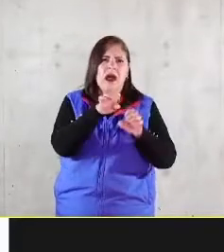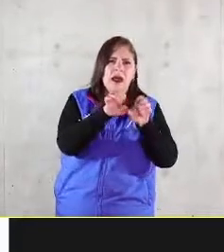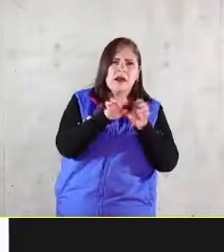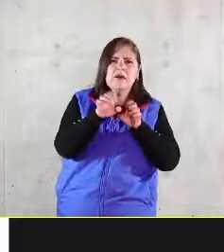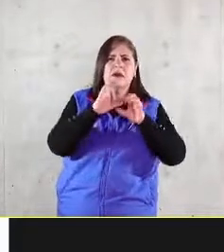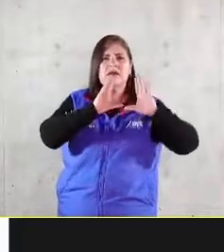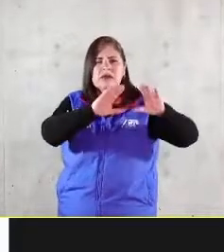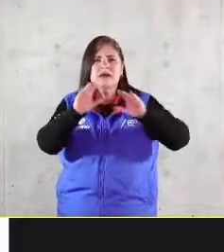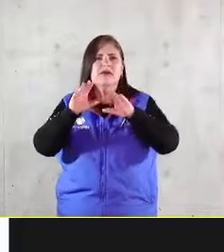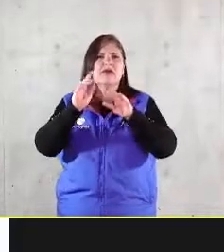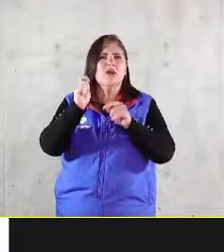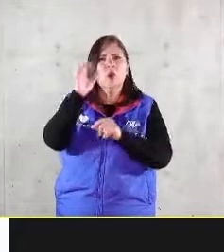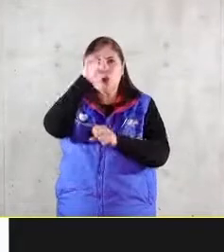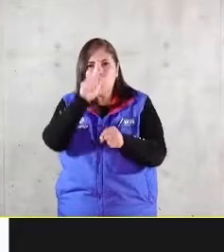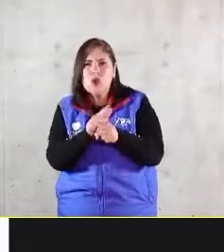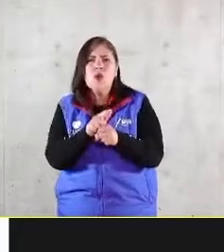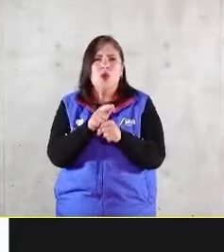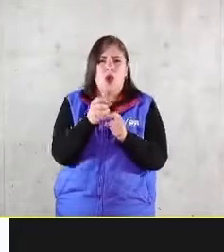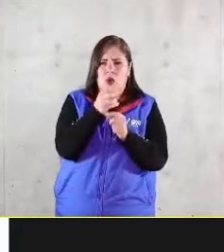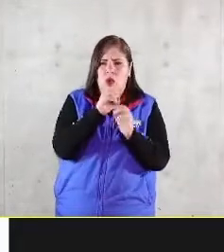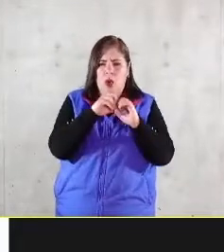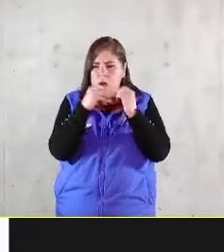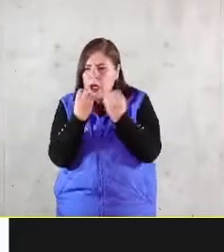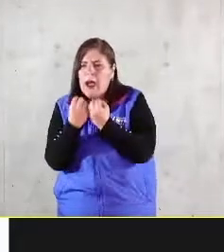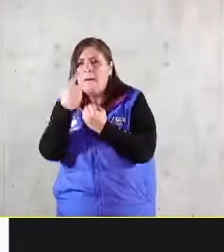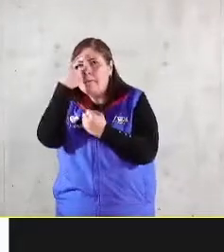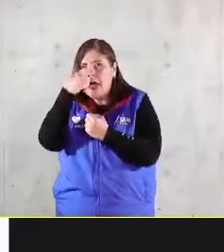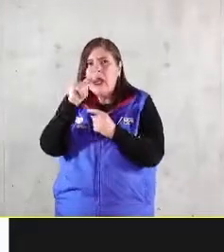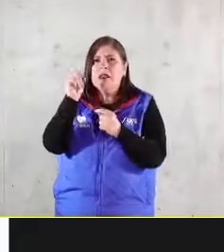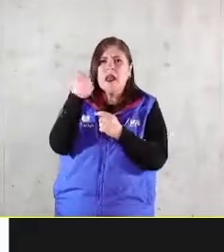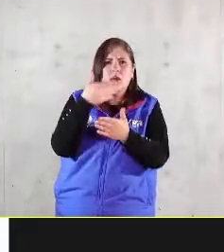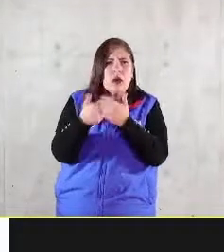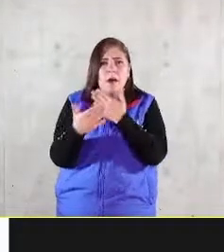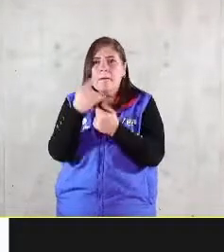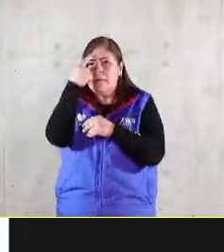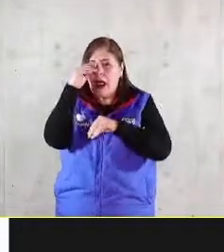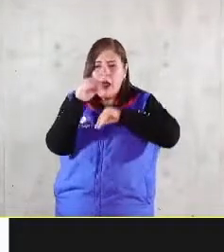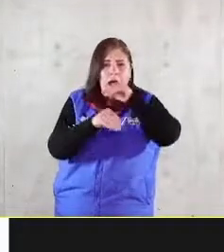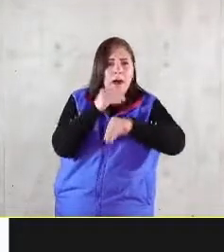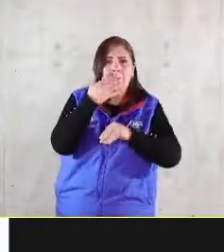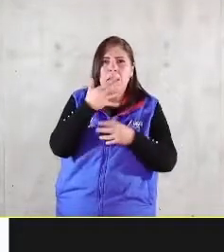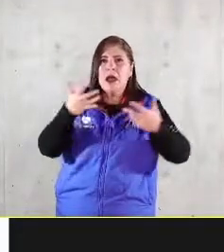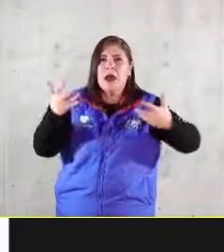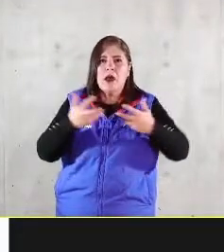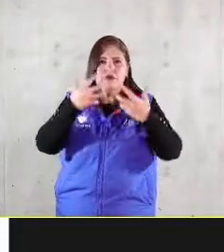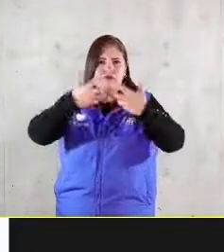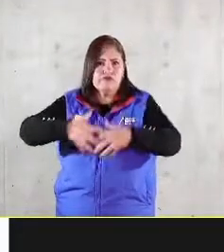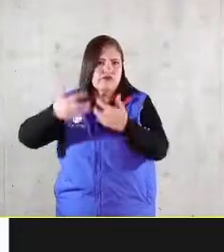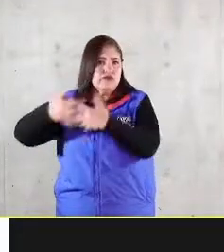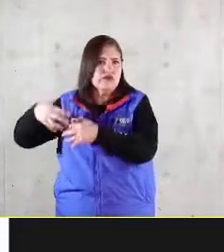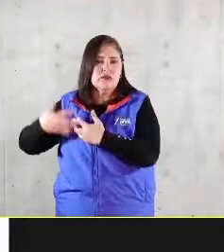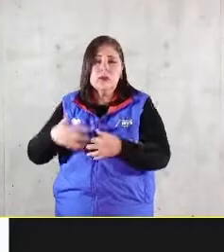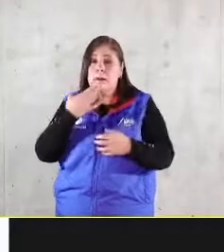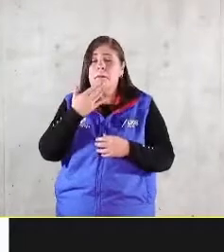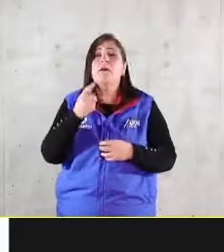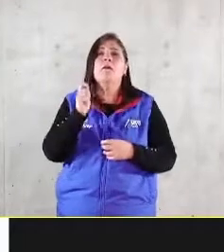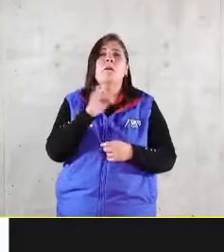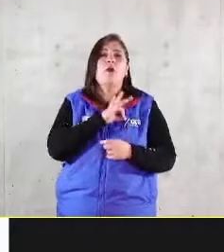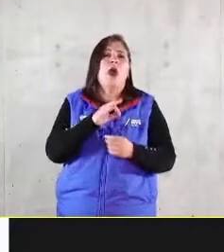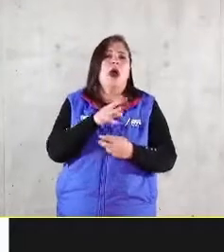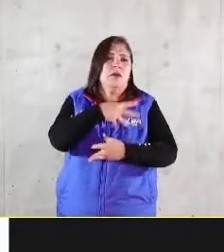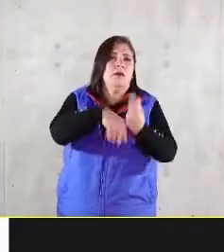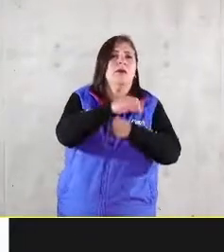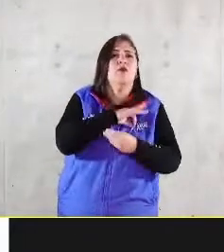tener una cultura organizacional, invertir en tecnología para ejecutar bien esos procesos. Si ejecutamos bien esos procesos se genera valor al cliente.